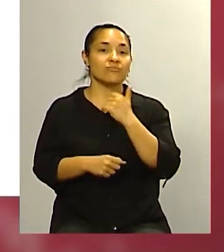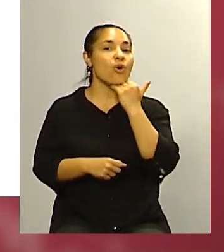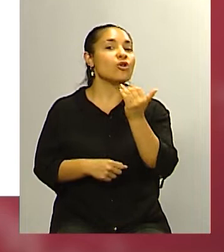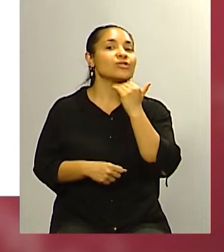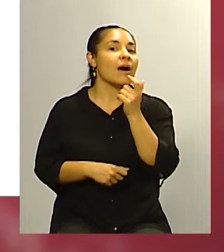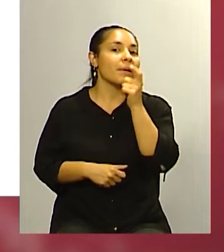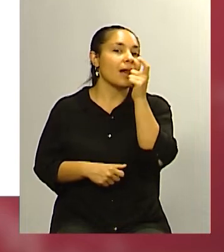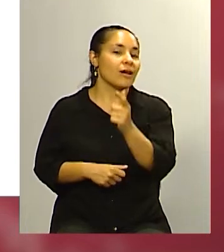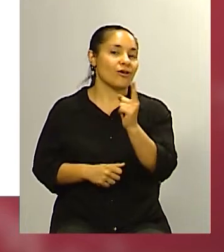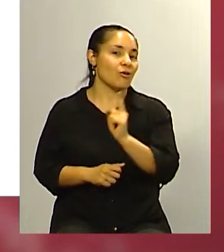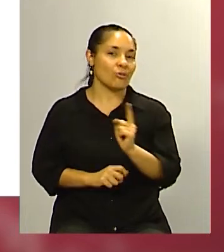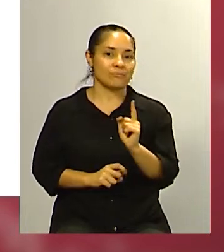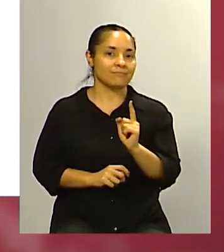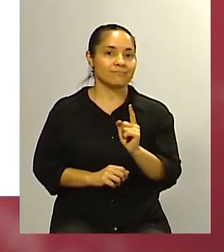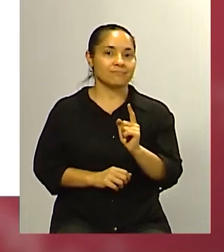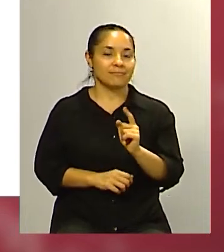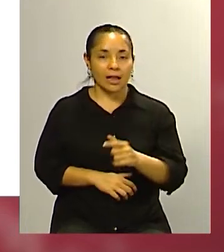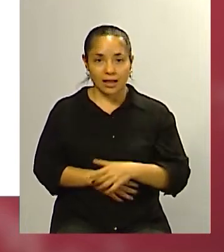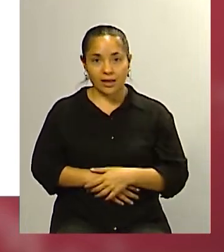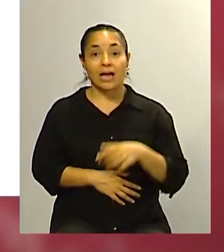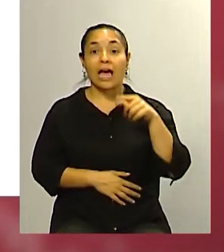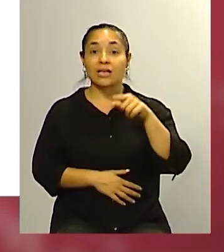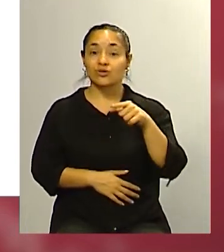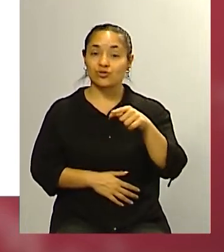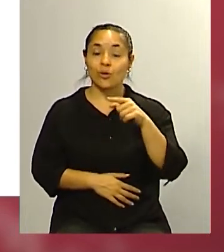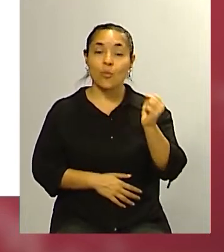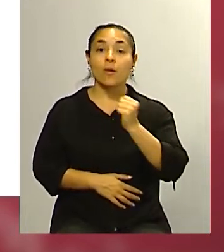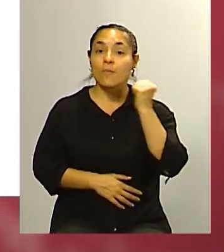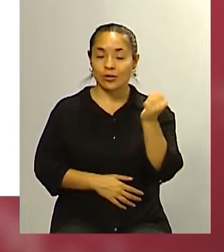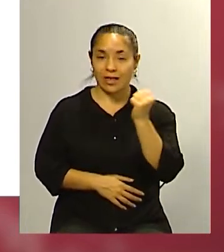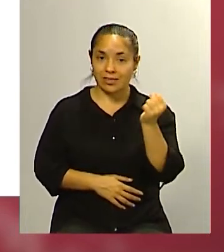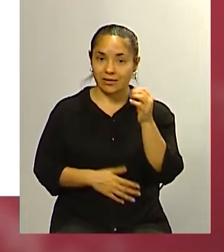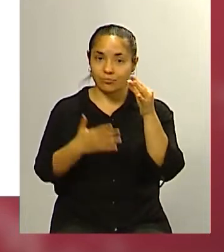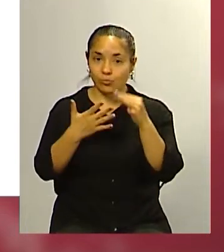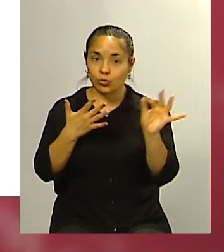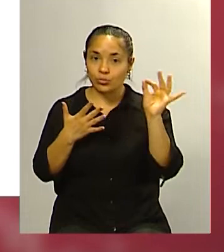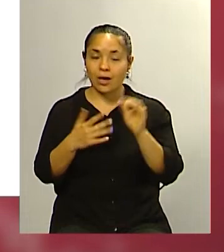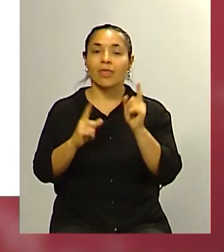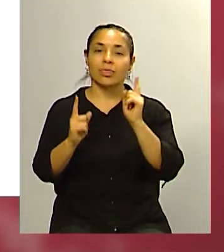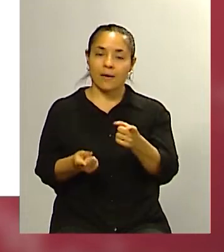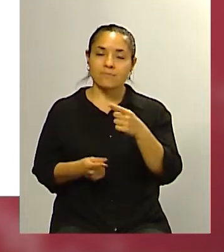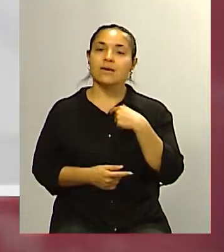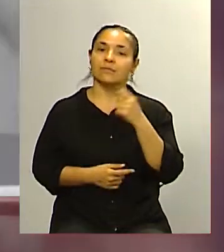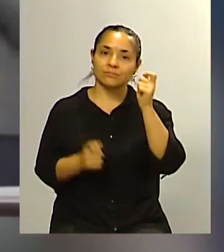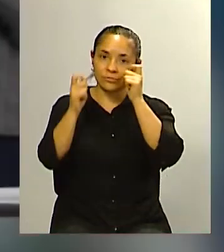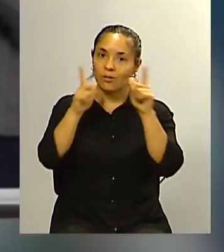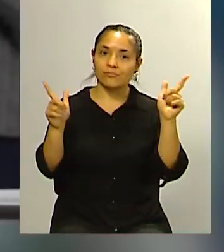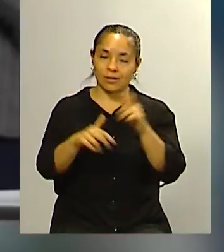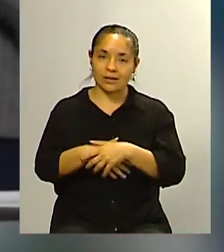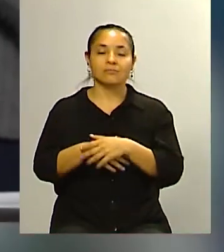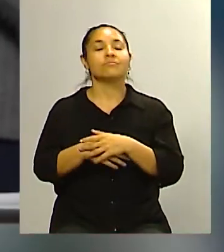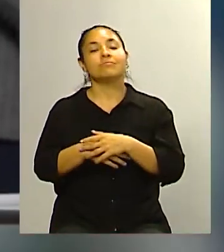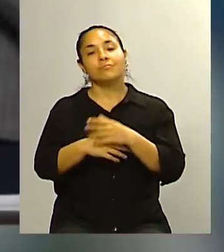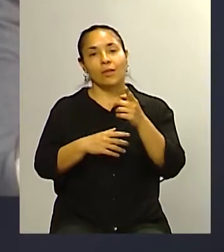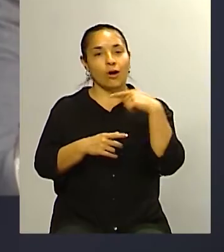contesta acá Claudia es es muy importante pararnos porque si llamativo también ¿no? cuando nosotros hacemos encuestas